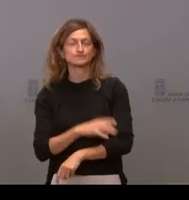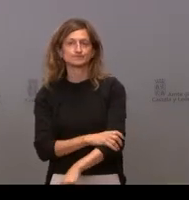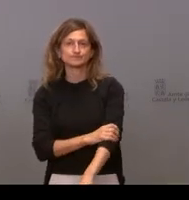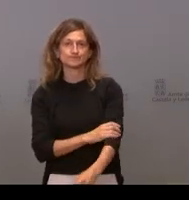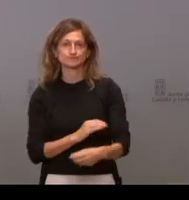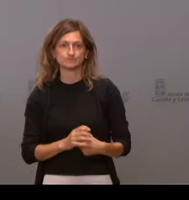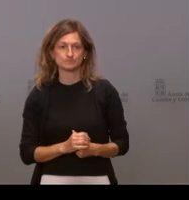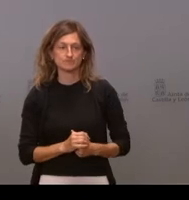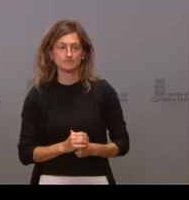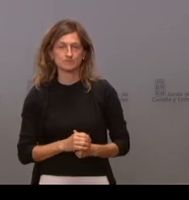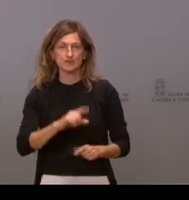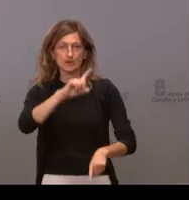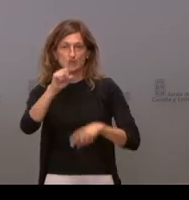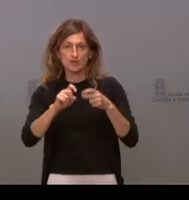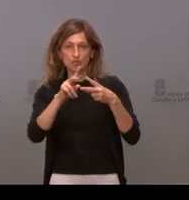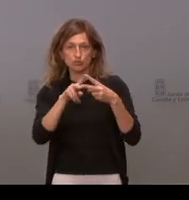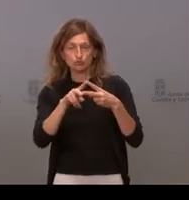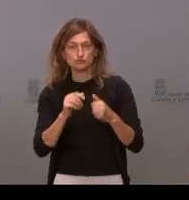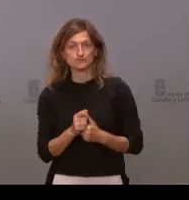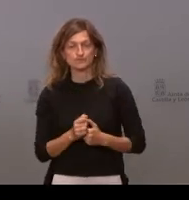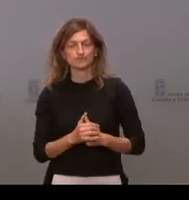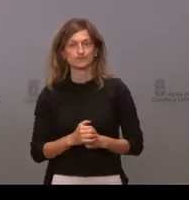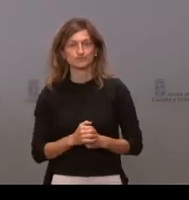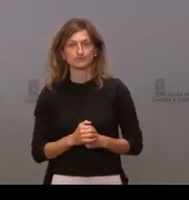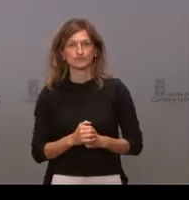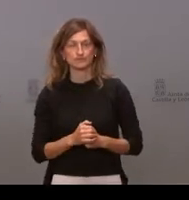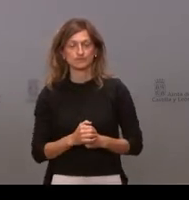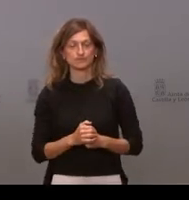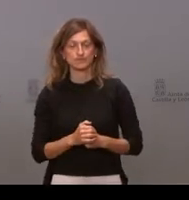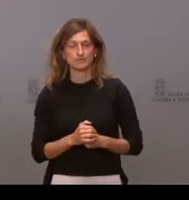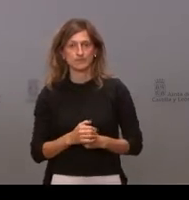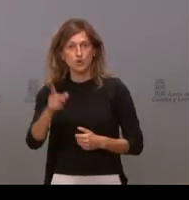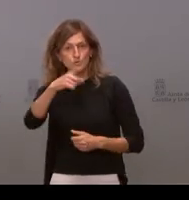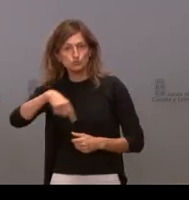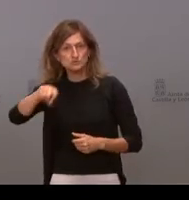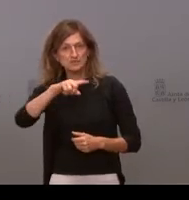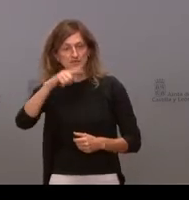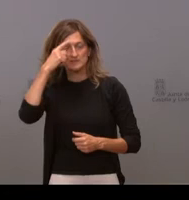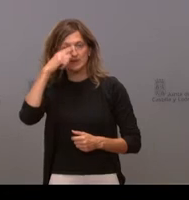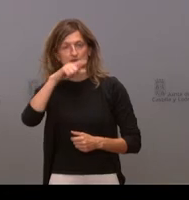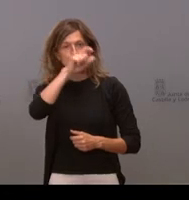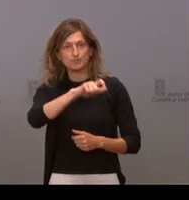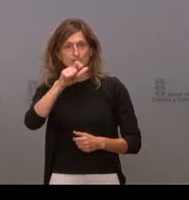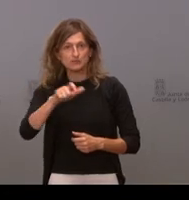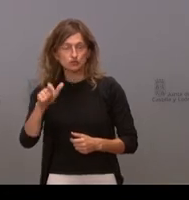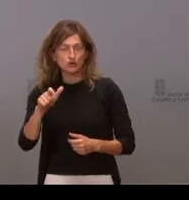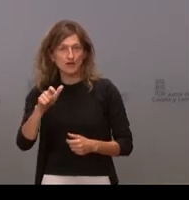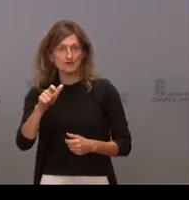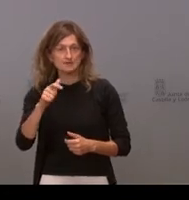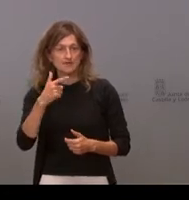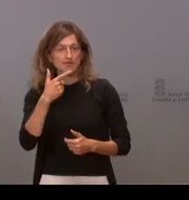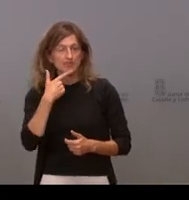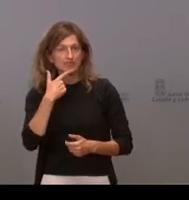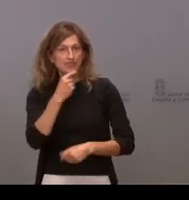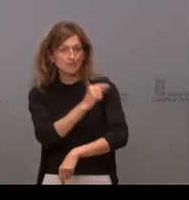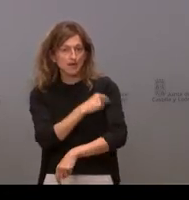Sí, un par de cuestiones. Una sobre vacunación no sé si tienen estimada la bolsa de personas porque habla de que el objetivo es vacunar